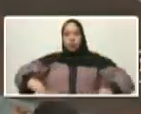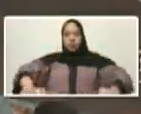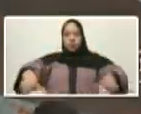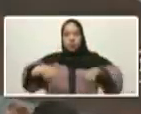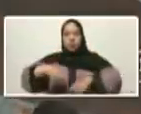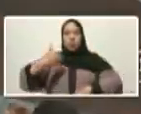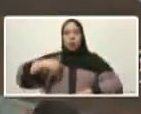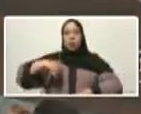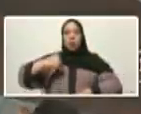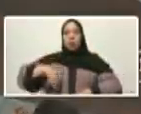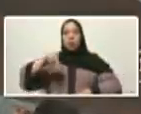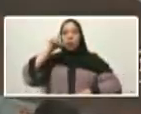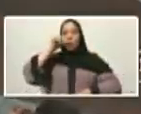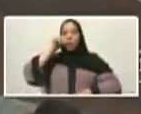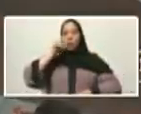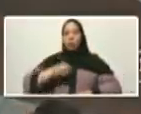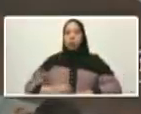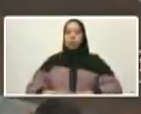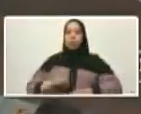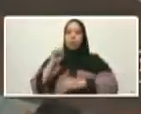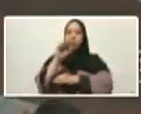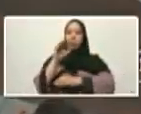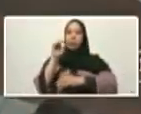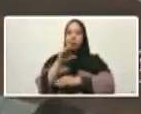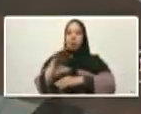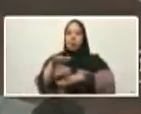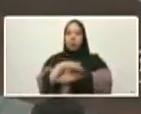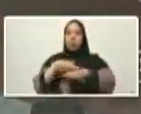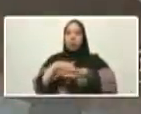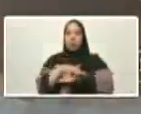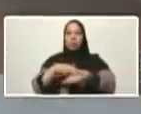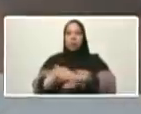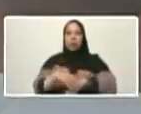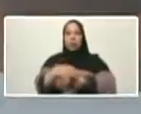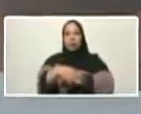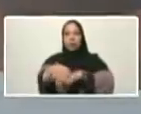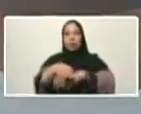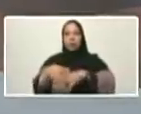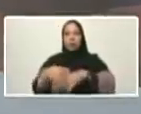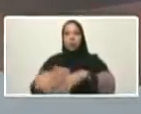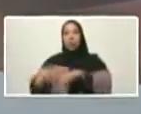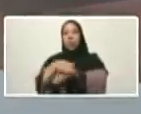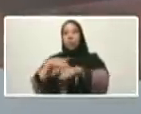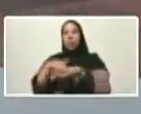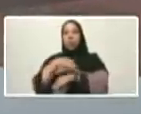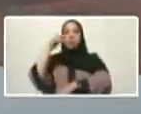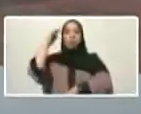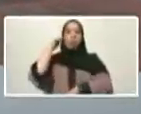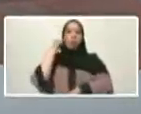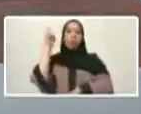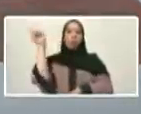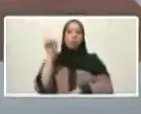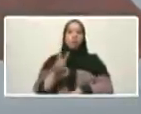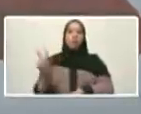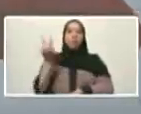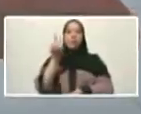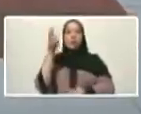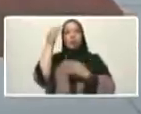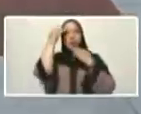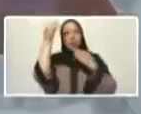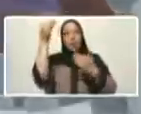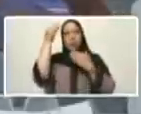Kirchner sede del consejo de ministros y ministras del gobierno bolivariano de Venezuela mi saludo